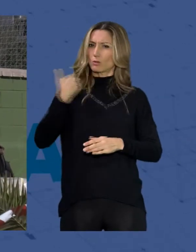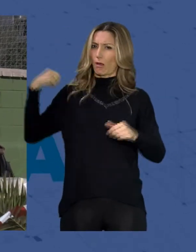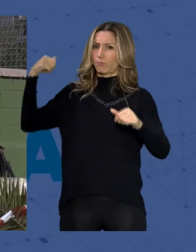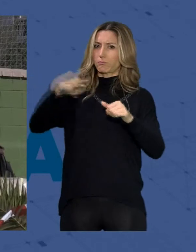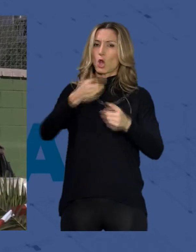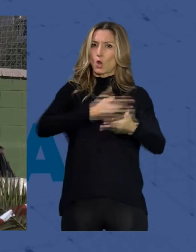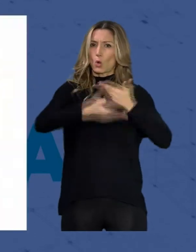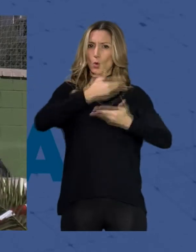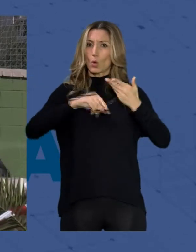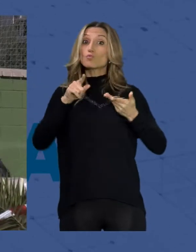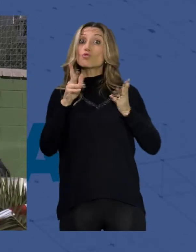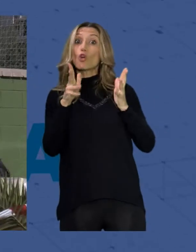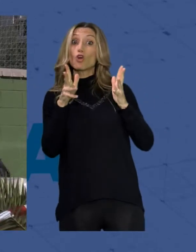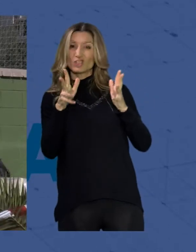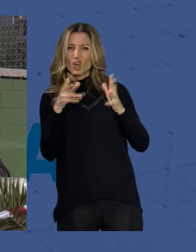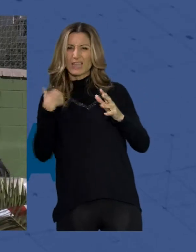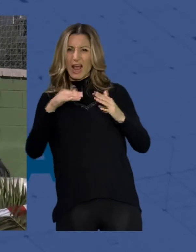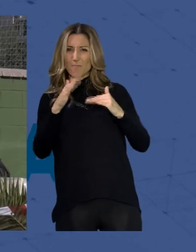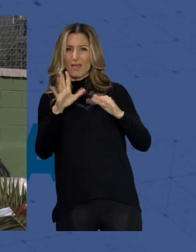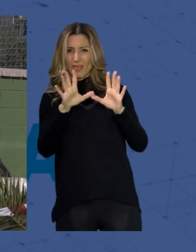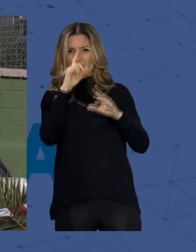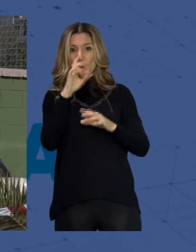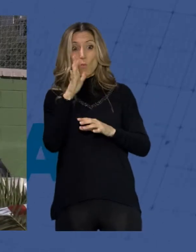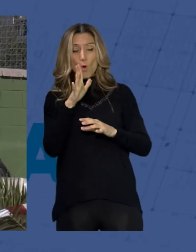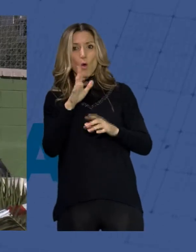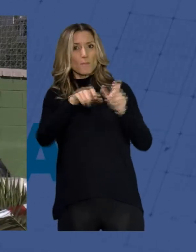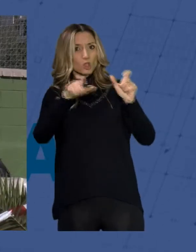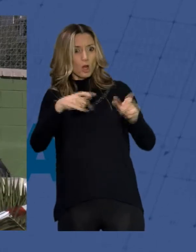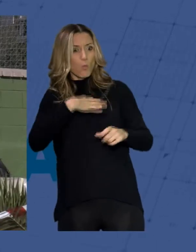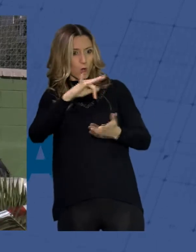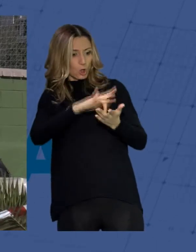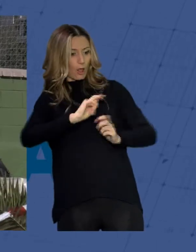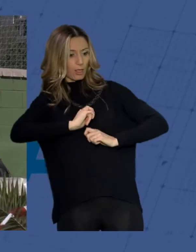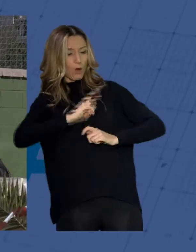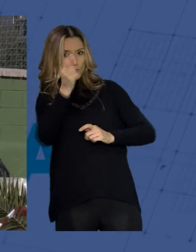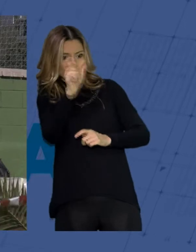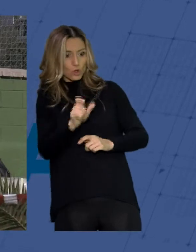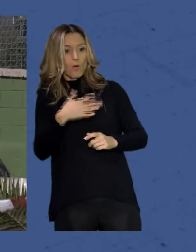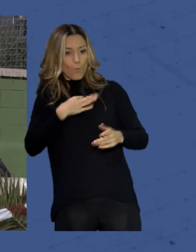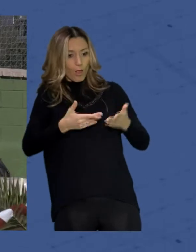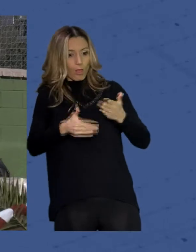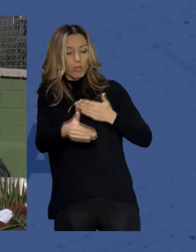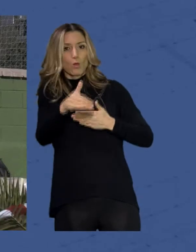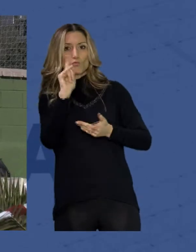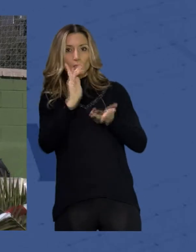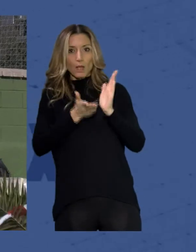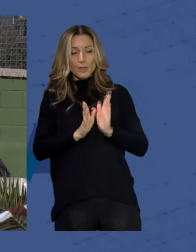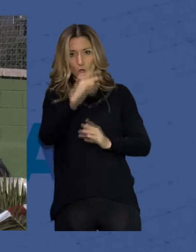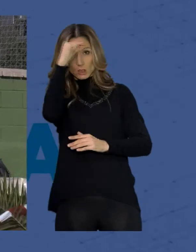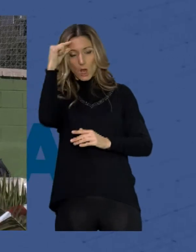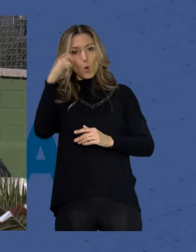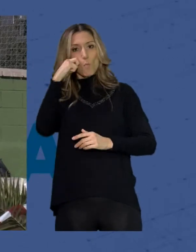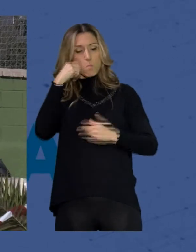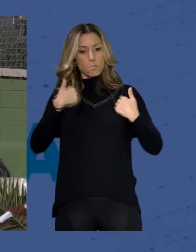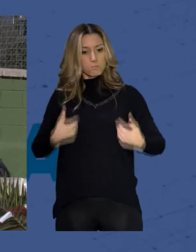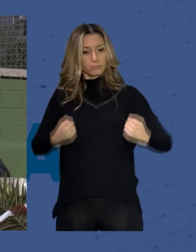tiene ya más de 10 años porque ninguno estamos alejados de que podamos ser una persona enferma de salud mental bajo un tratamiento de salud mental y